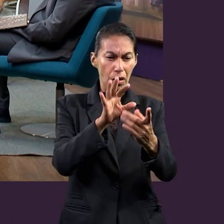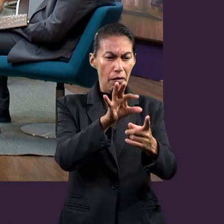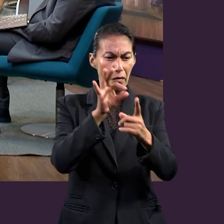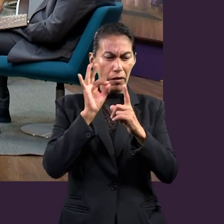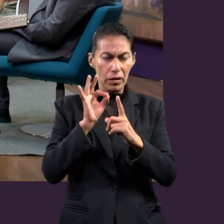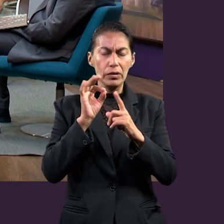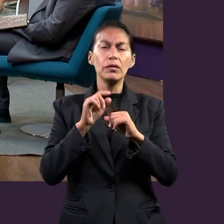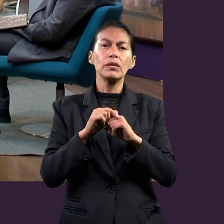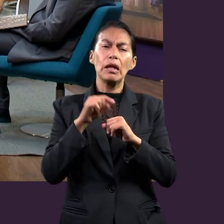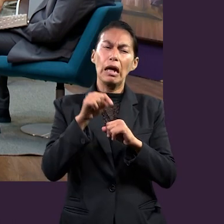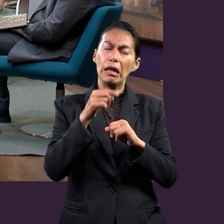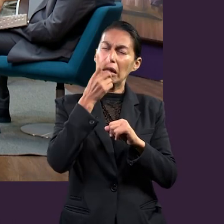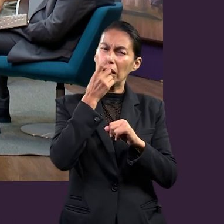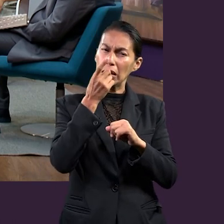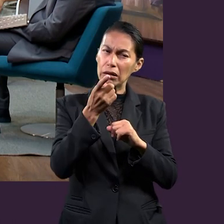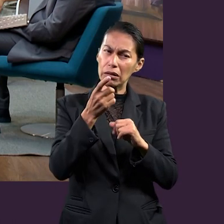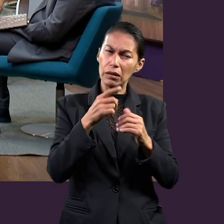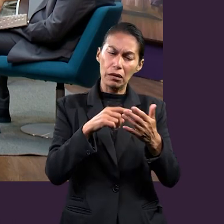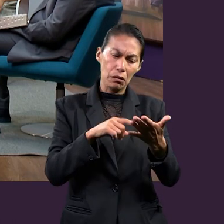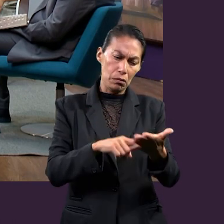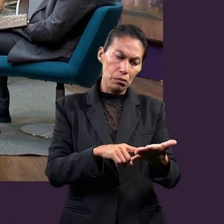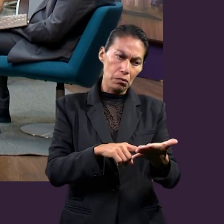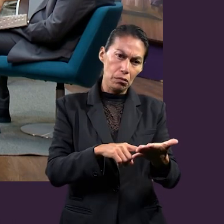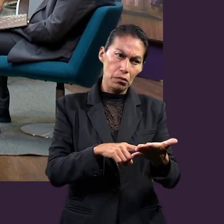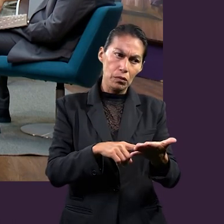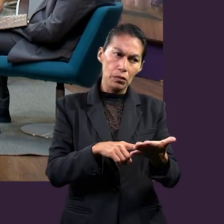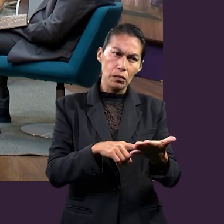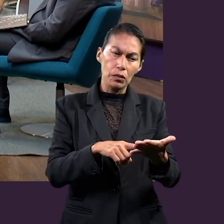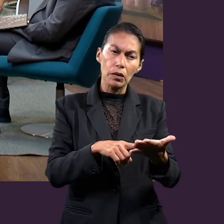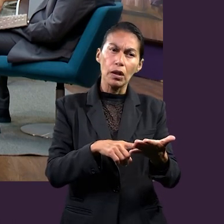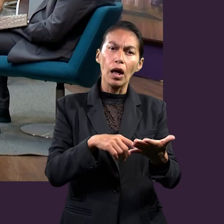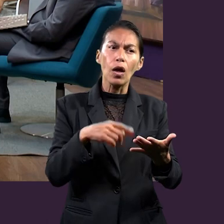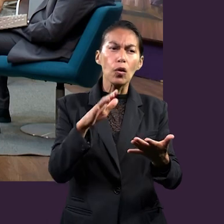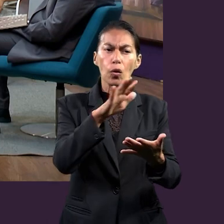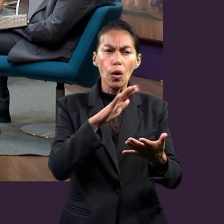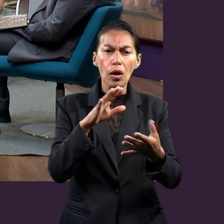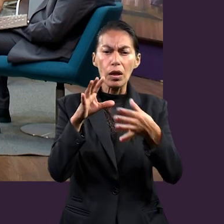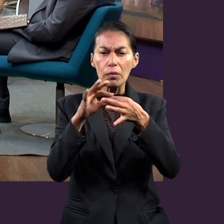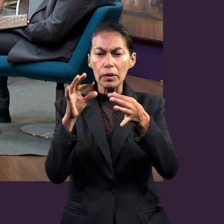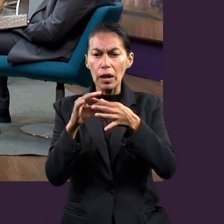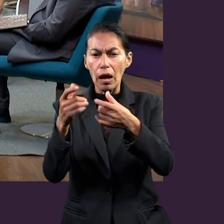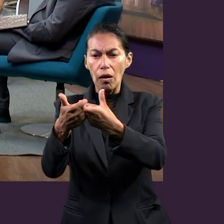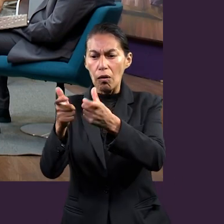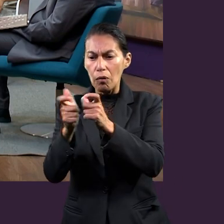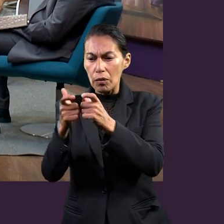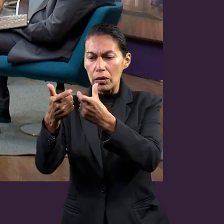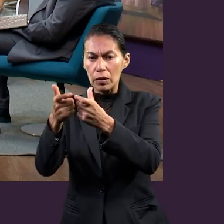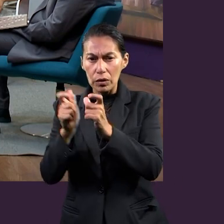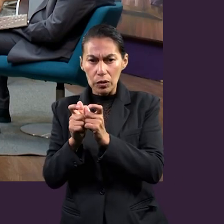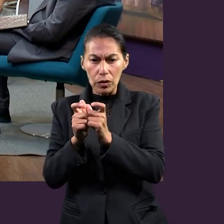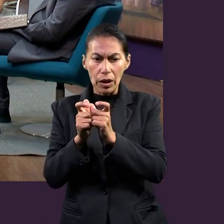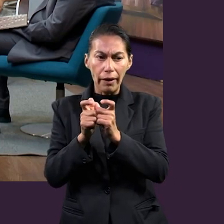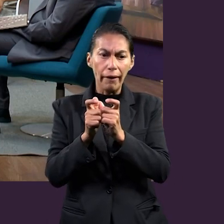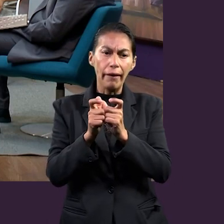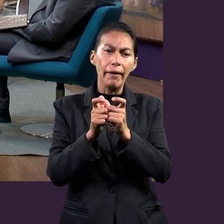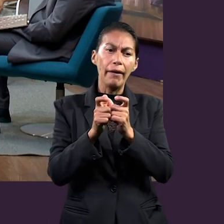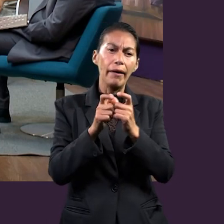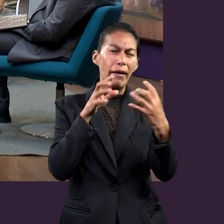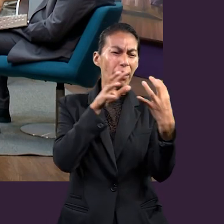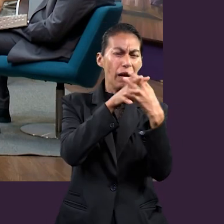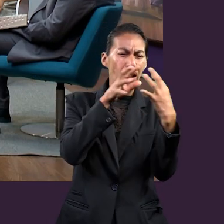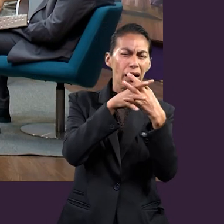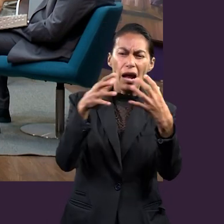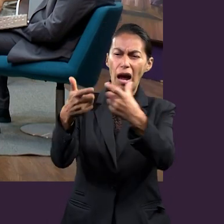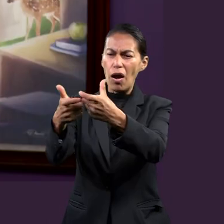capítulos, nosotros vamos a encontrar metáforas o analogías que nos hacen pie a que está hablando de una cooperación, una guerra